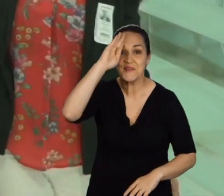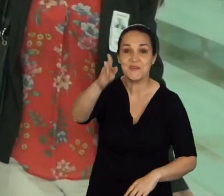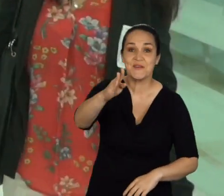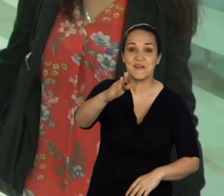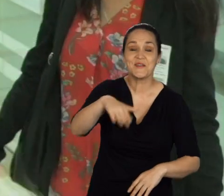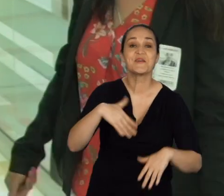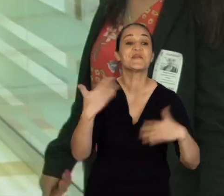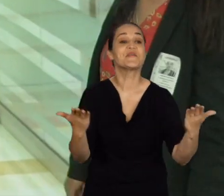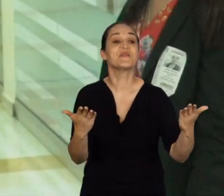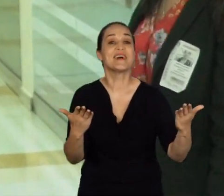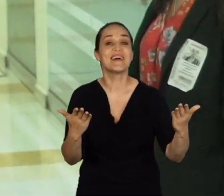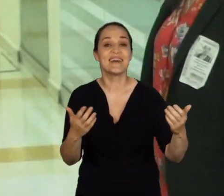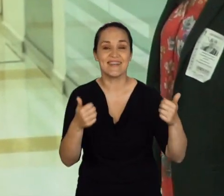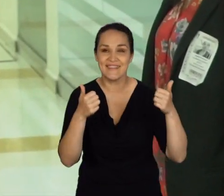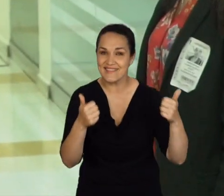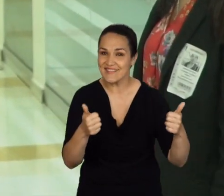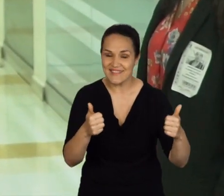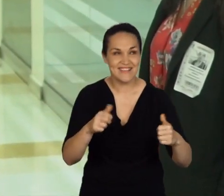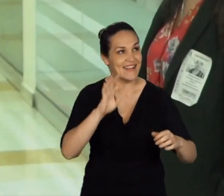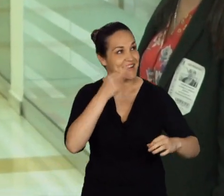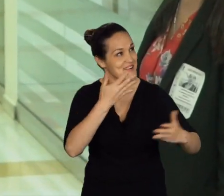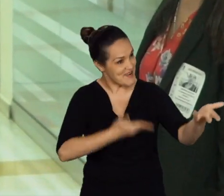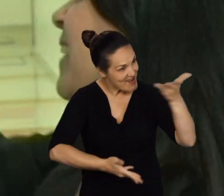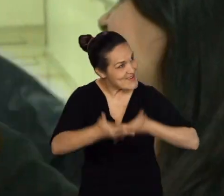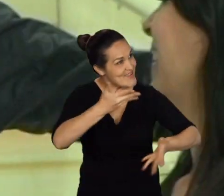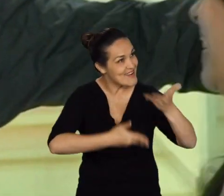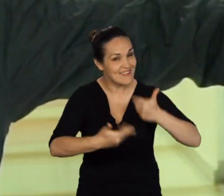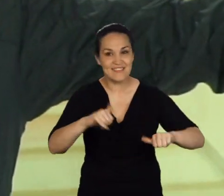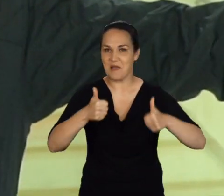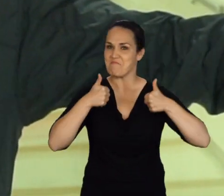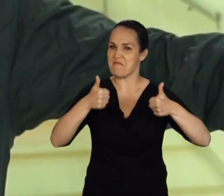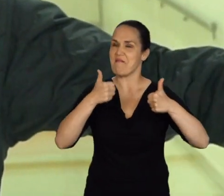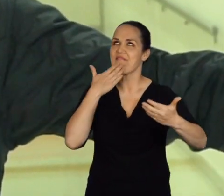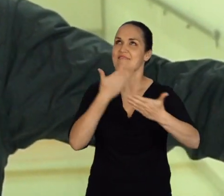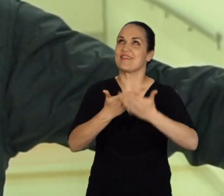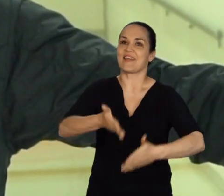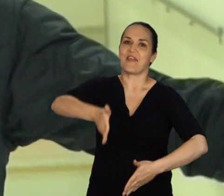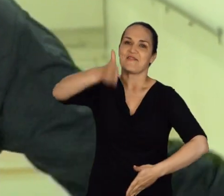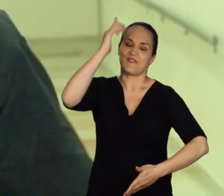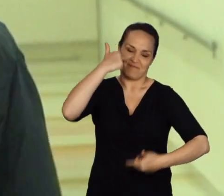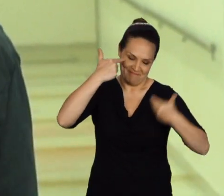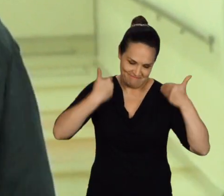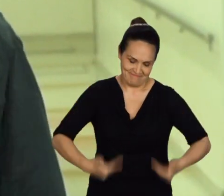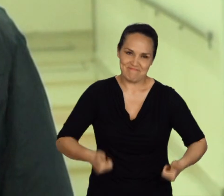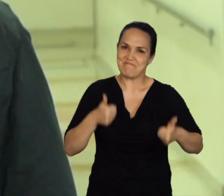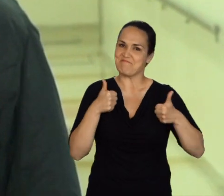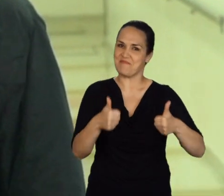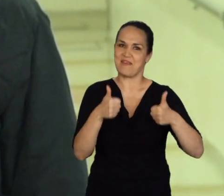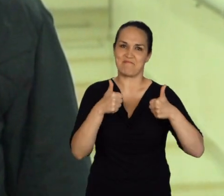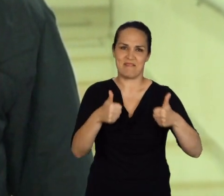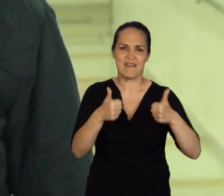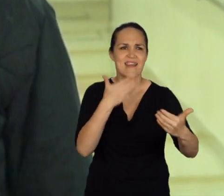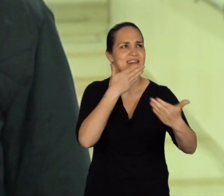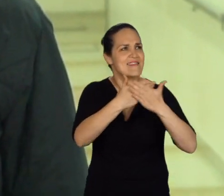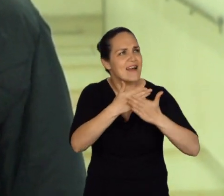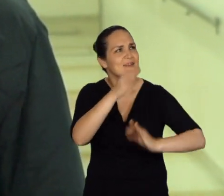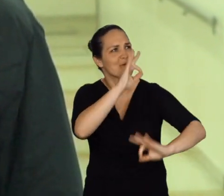Hola. ¿Cómo vamos? Qué alegre de verlo. Ya estoy bien, gracias a Dios, hermano. Bendito Dios.